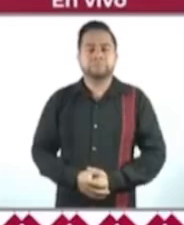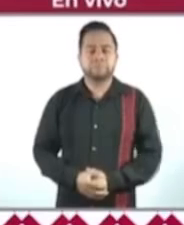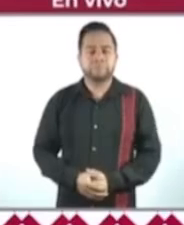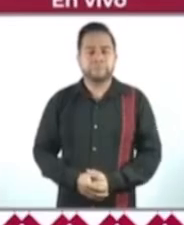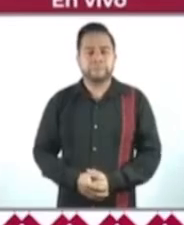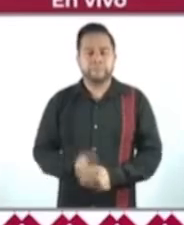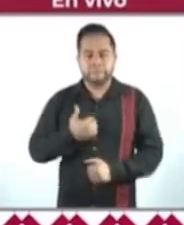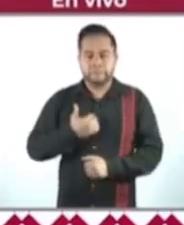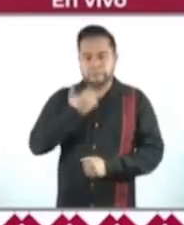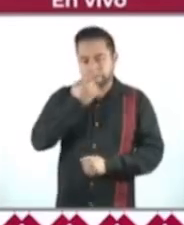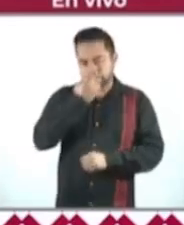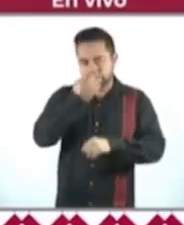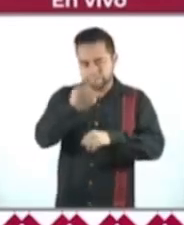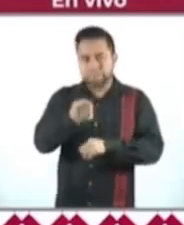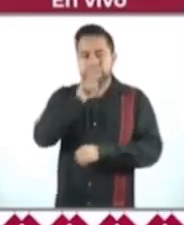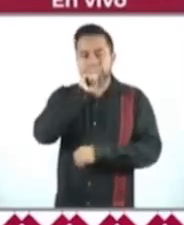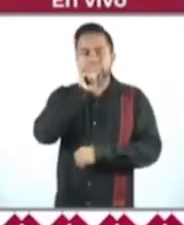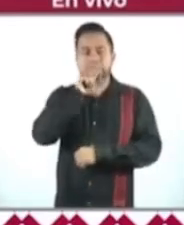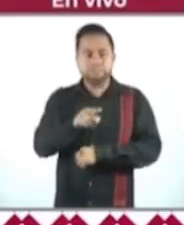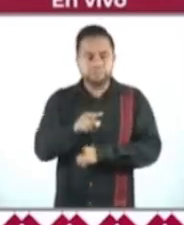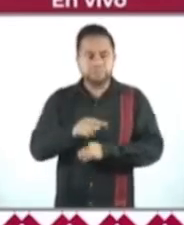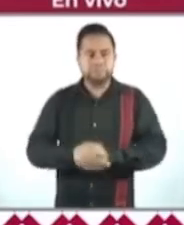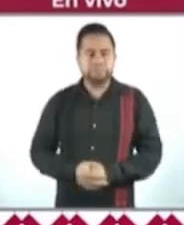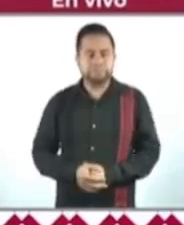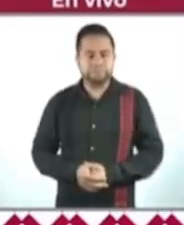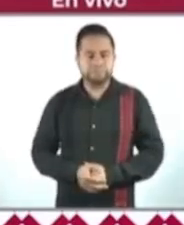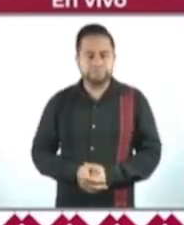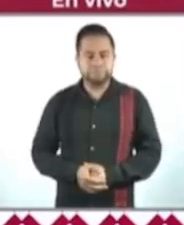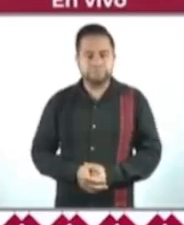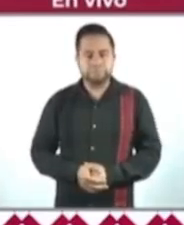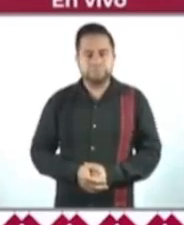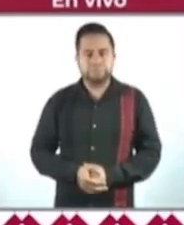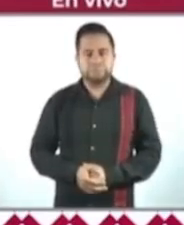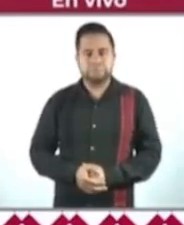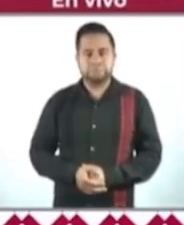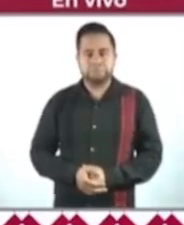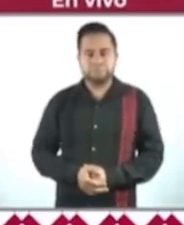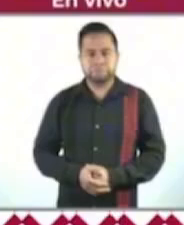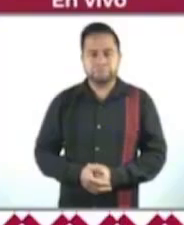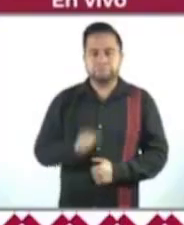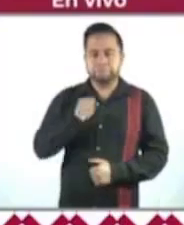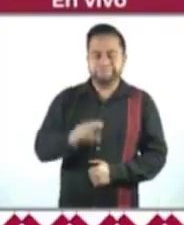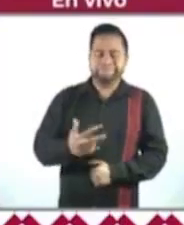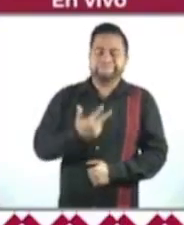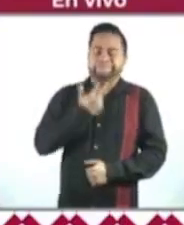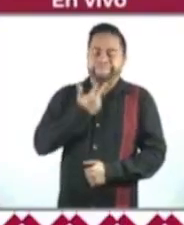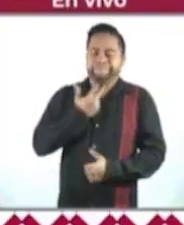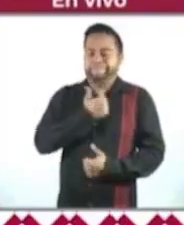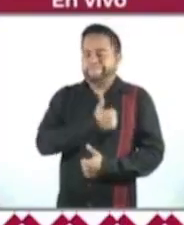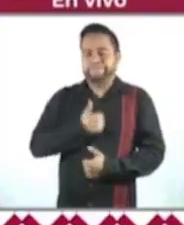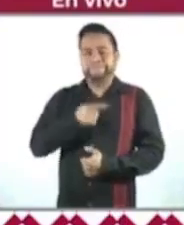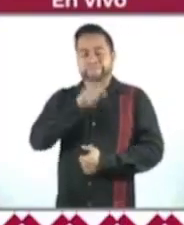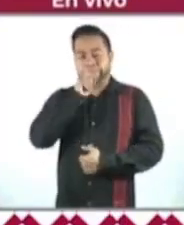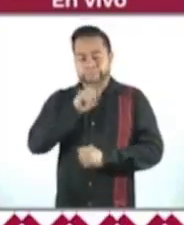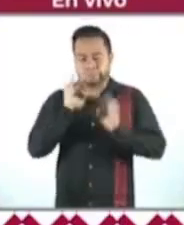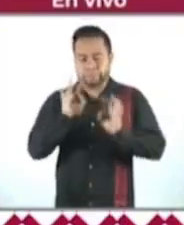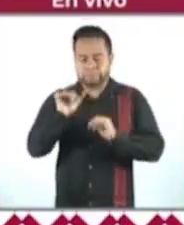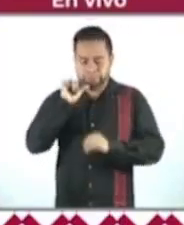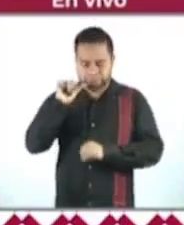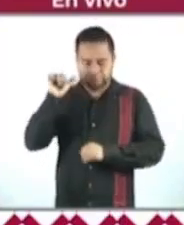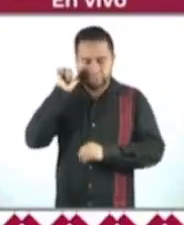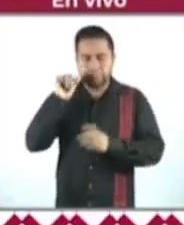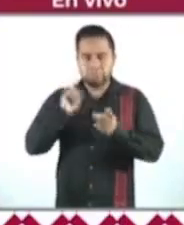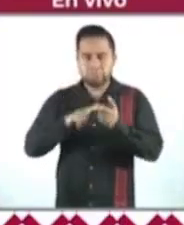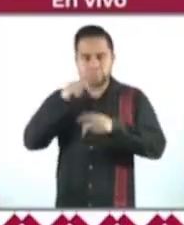Bueno, decirles también que por una parte sí fue desgracia, pero por otra parte también ayer que estuvimos en la